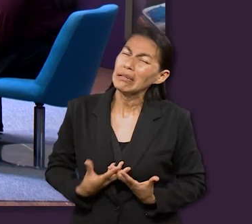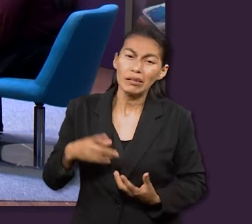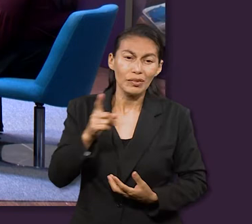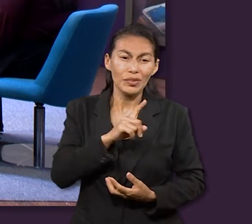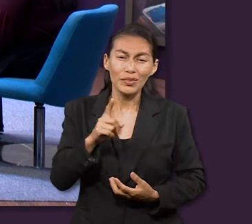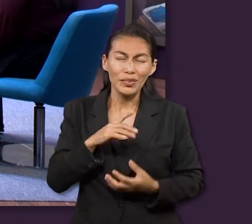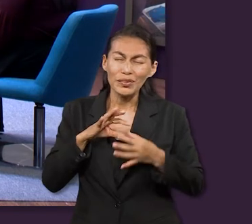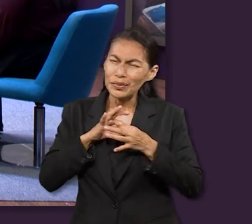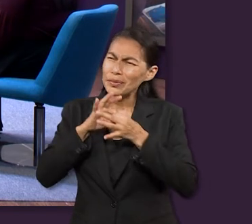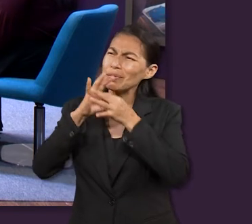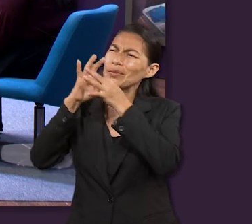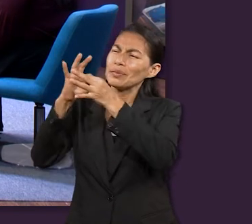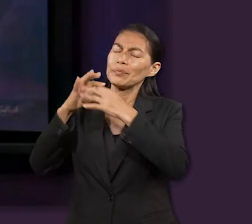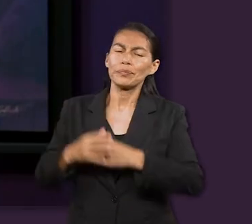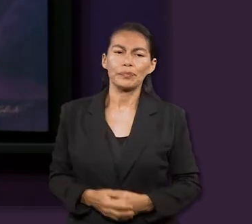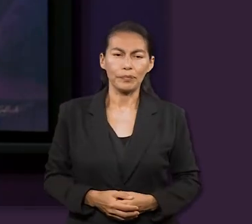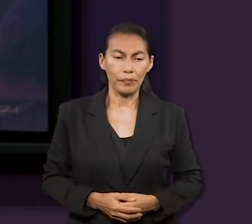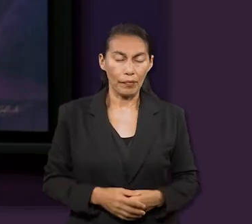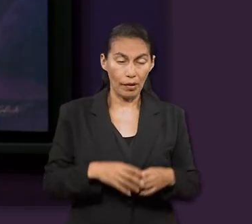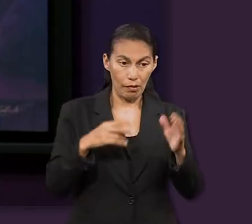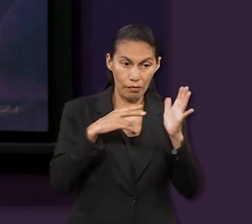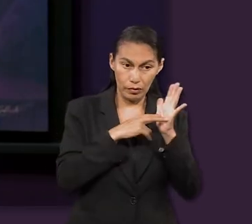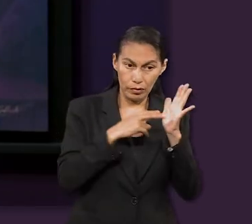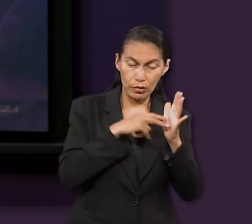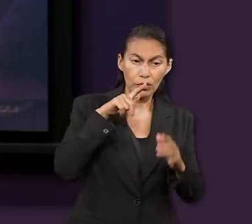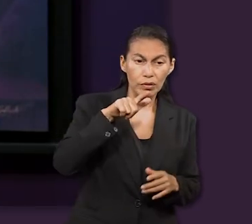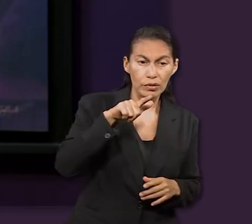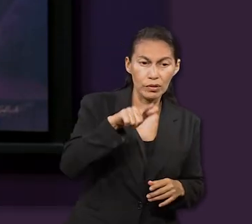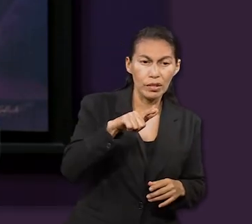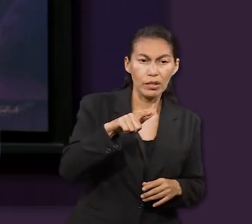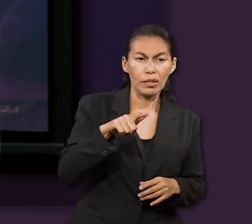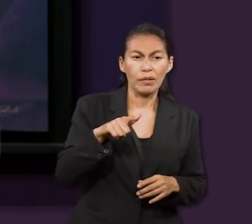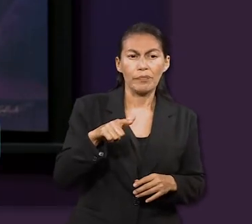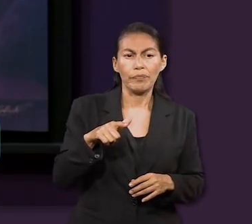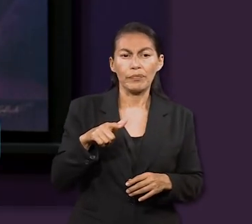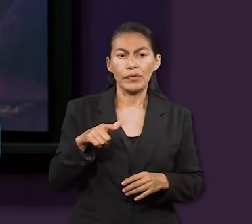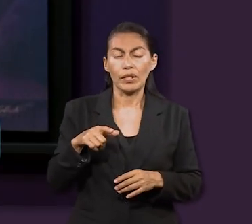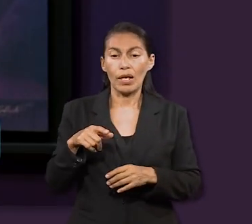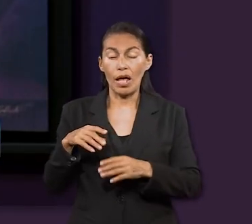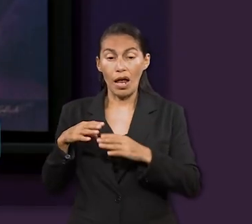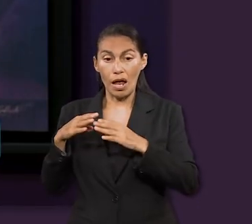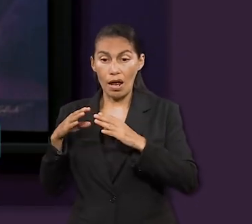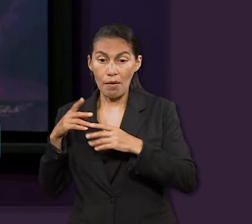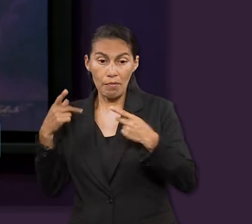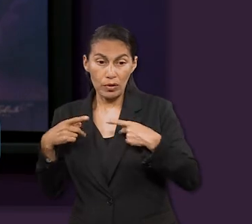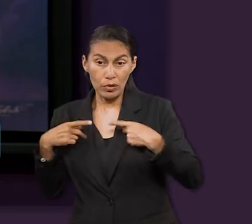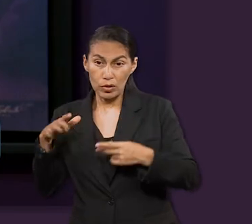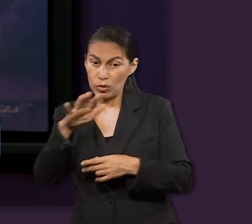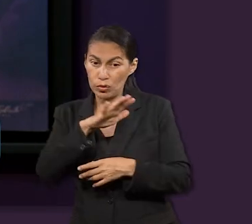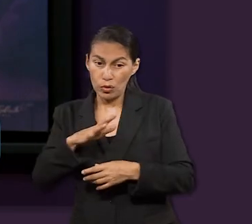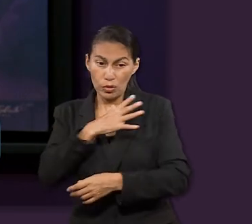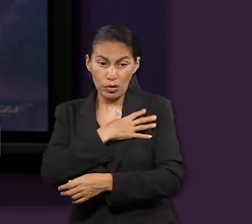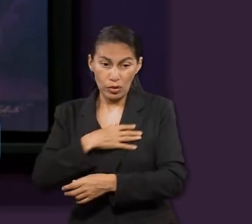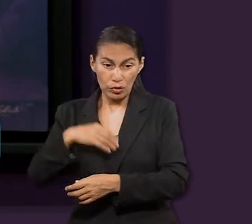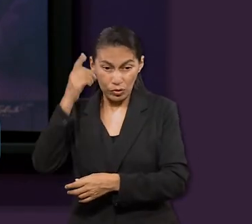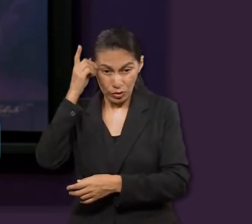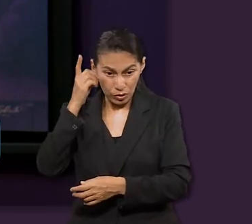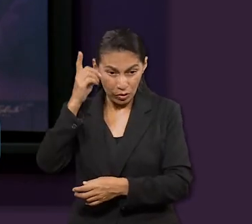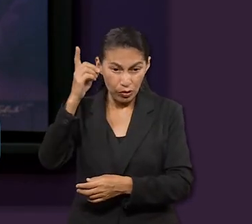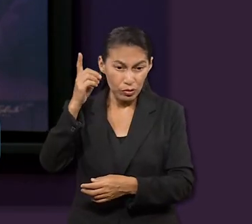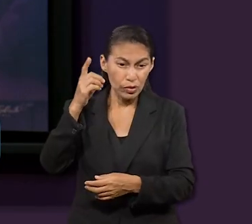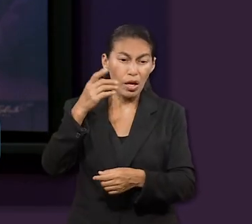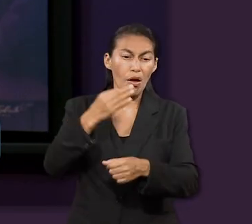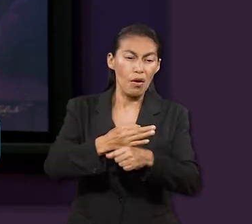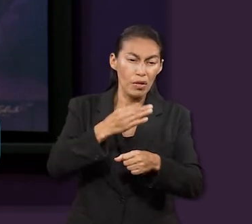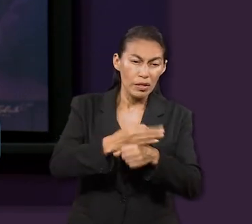Continuamos con el 17. El tiempo de que el juicio comience por la casa de Dios.